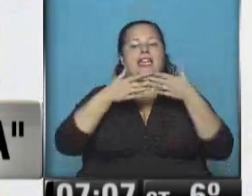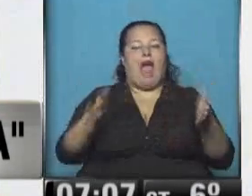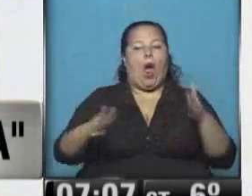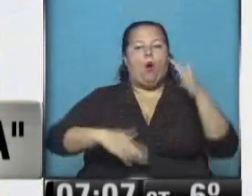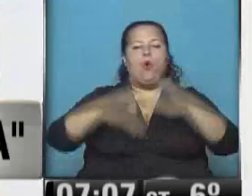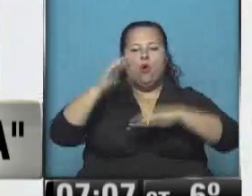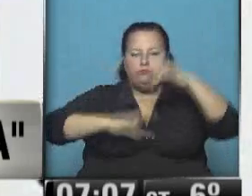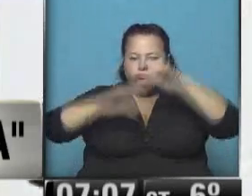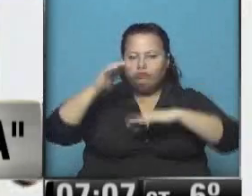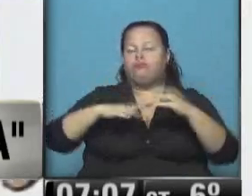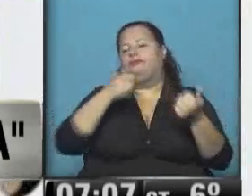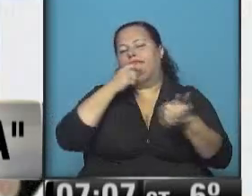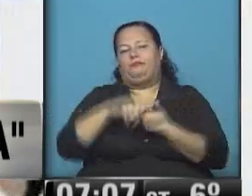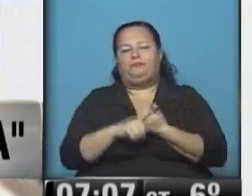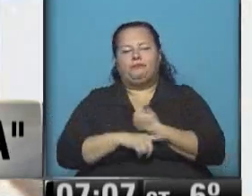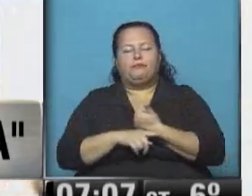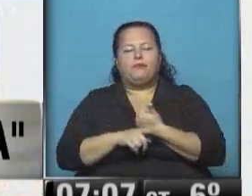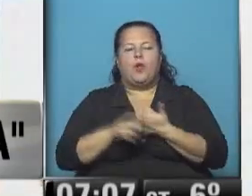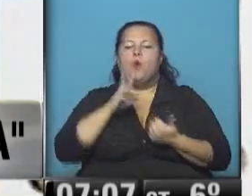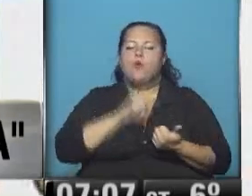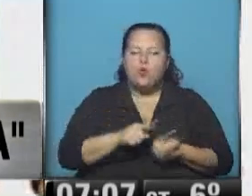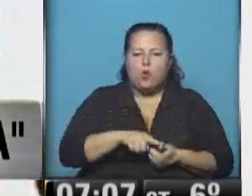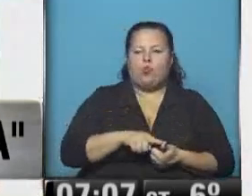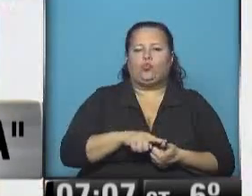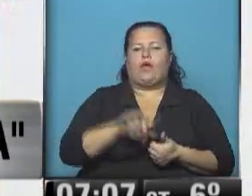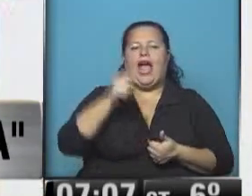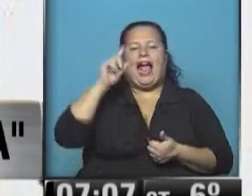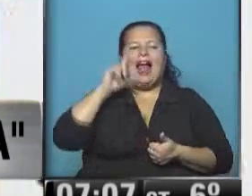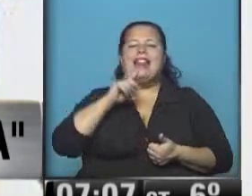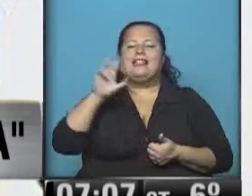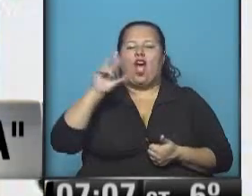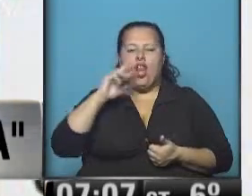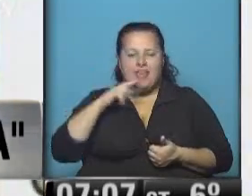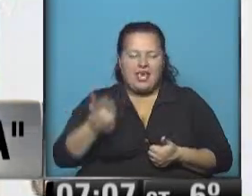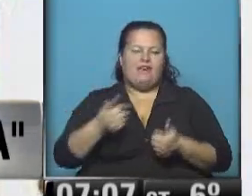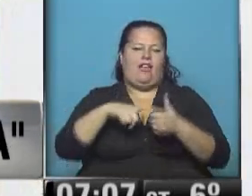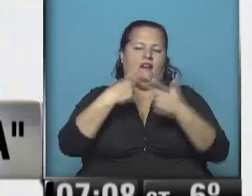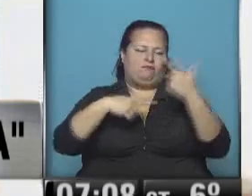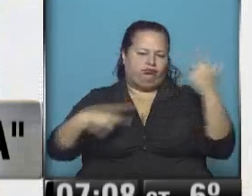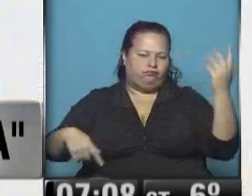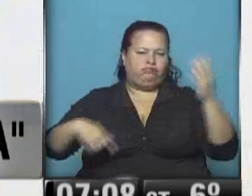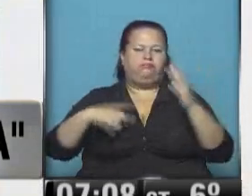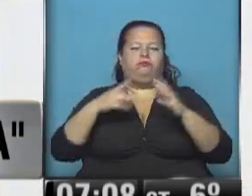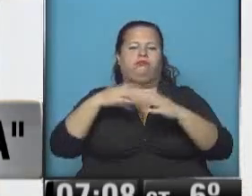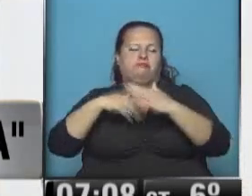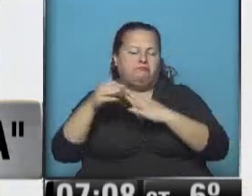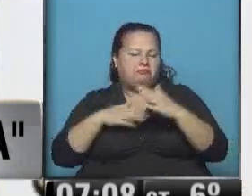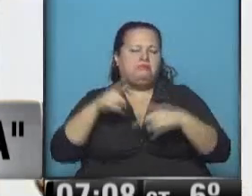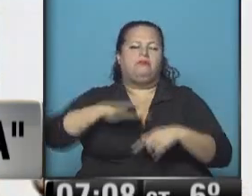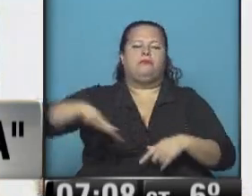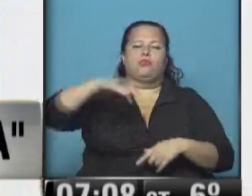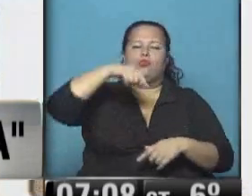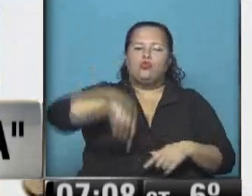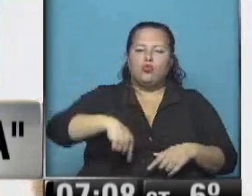obras de infraestructura, como por ejemplo, rutas en Caleta Olivia y demás obras de articulación en la zona